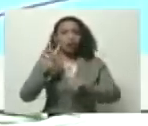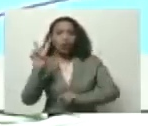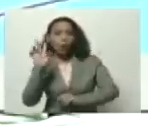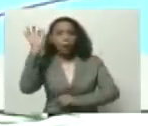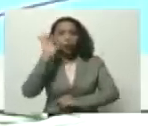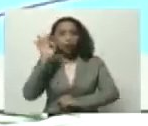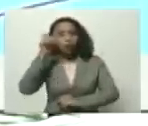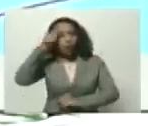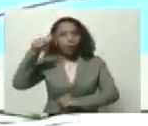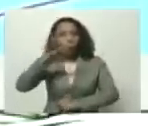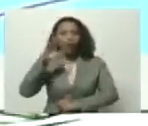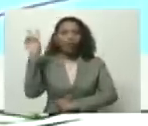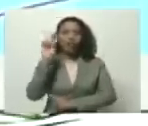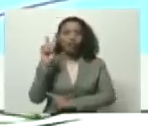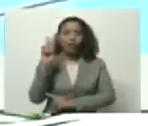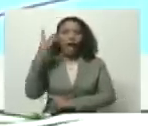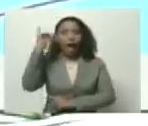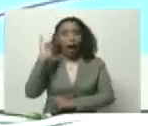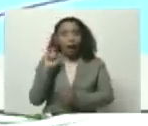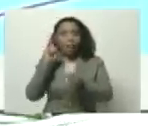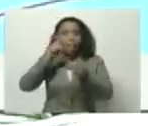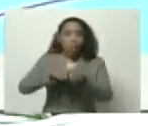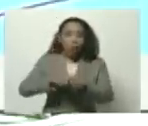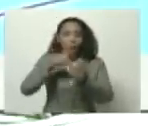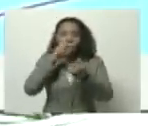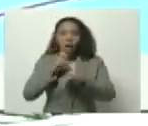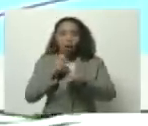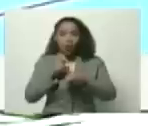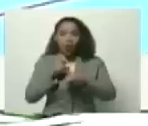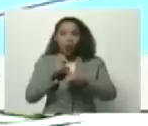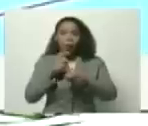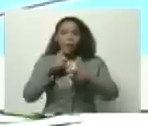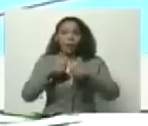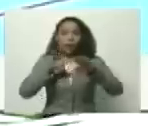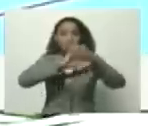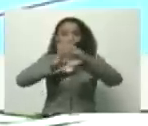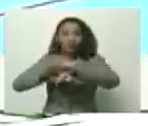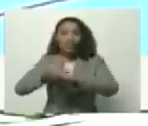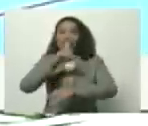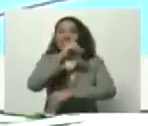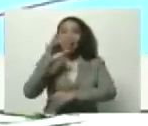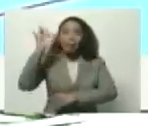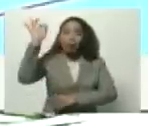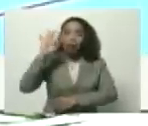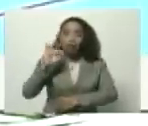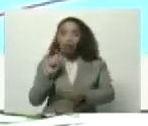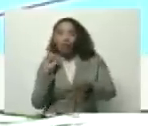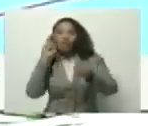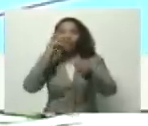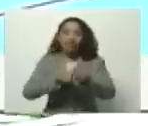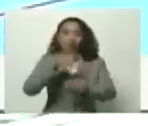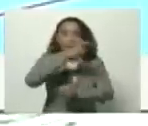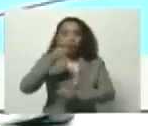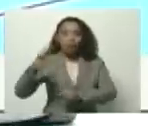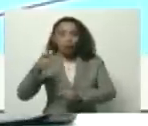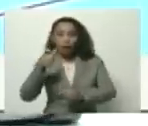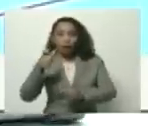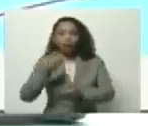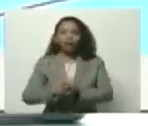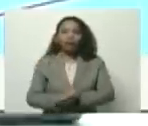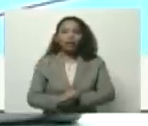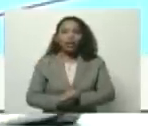población venezolana está bancarizada. Pero el llamado es que sea el 100%. Y esta es una banca, cuando nosotros